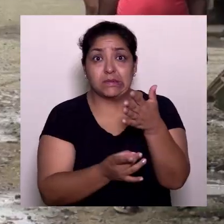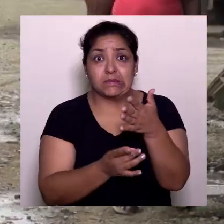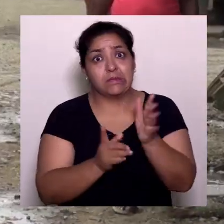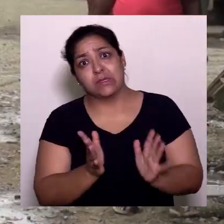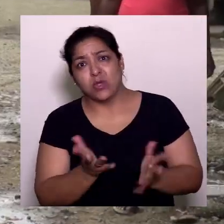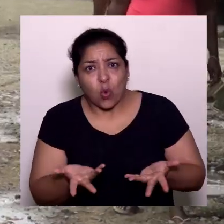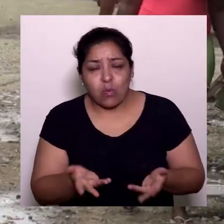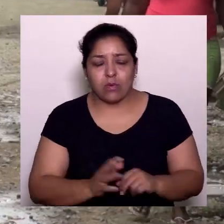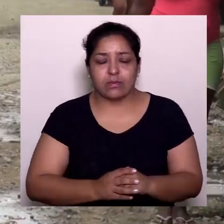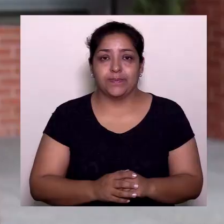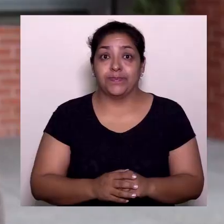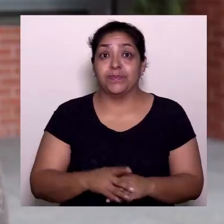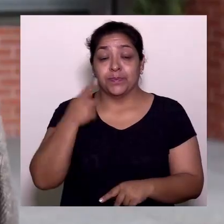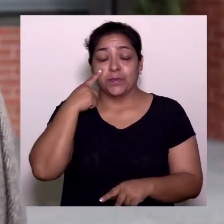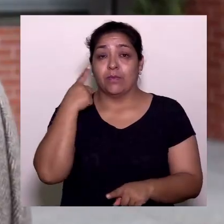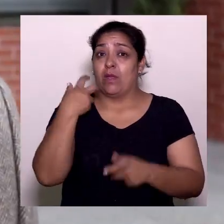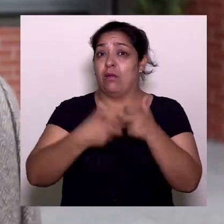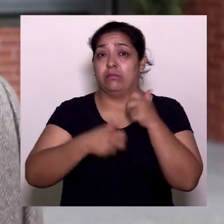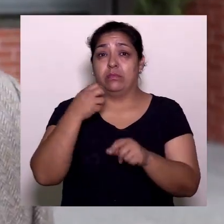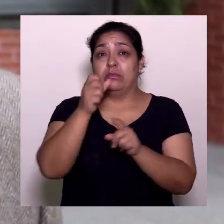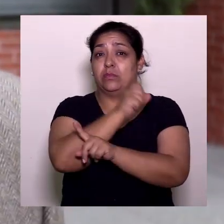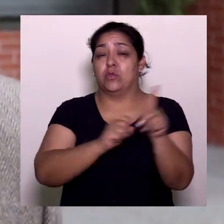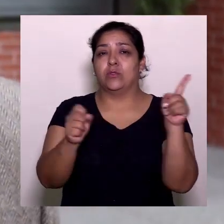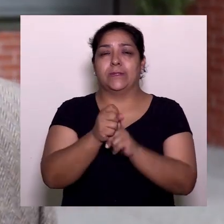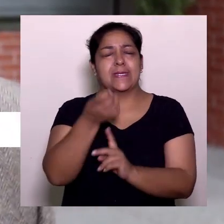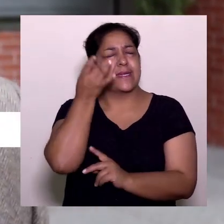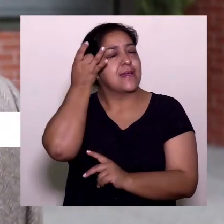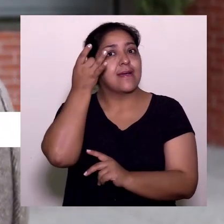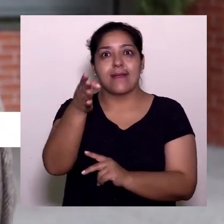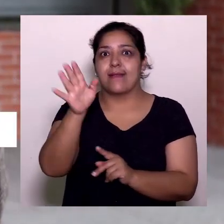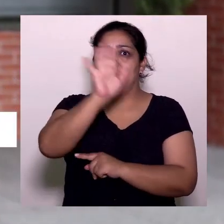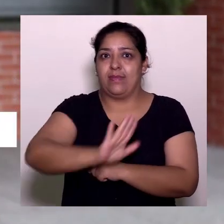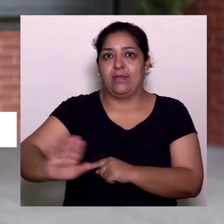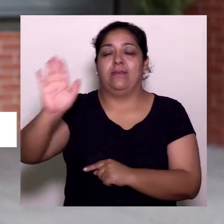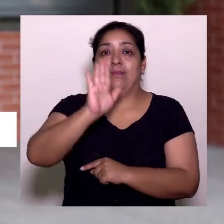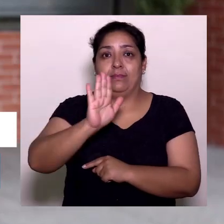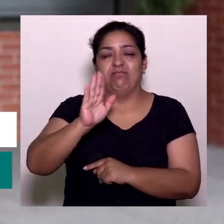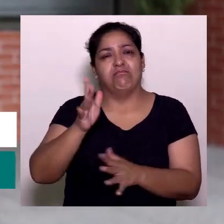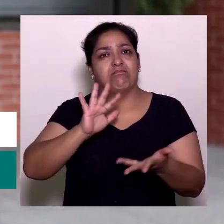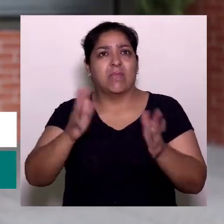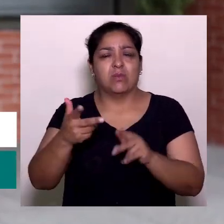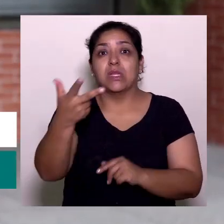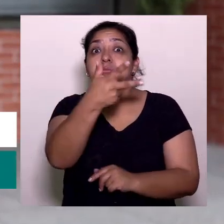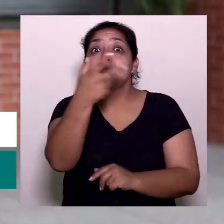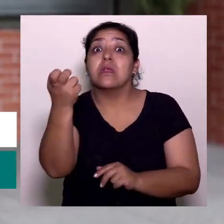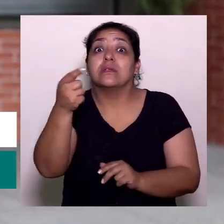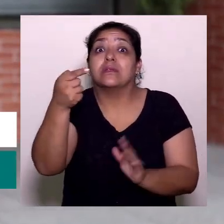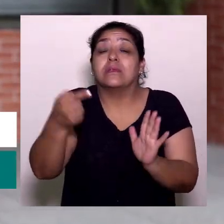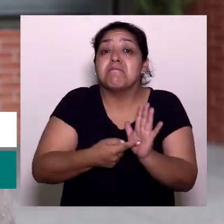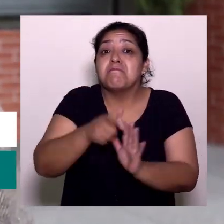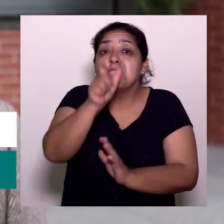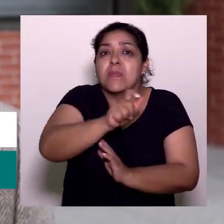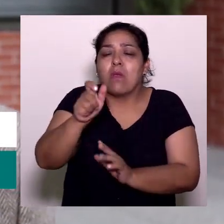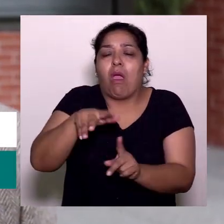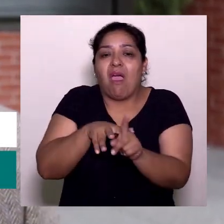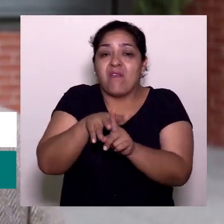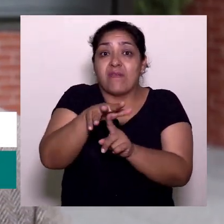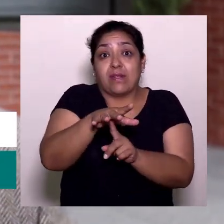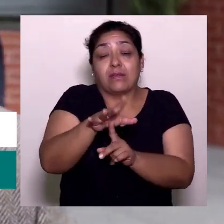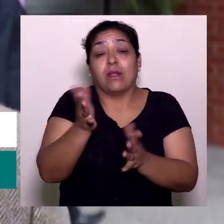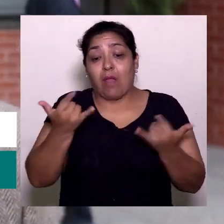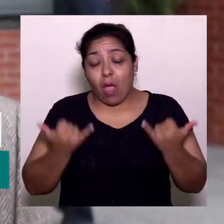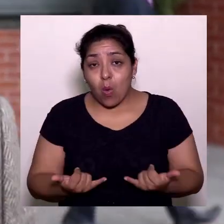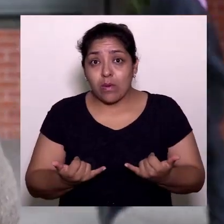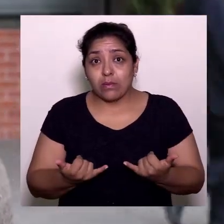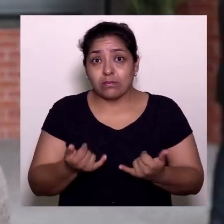recursos del departamento. Esa es una problemática social muy grave en el departamento, realmente son alrededor de 300.000 personas que pueden estar